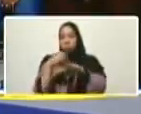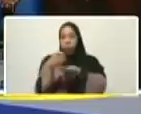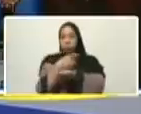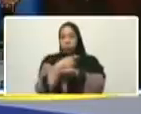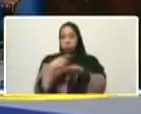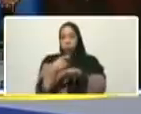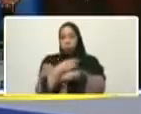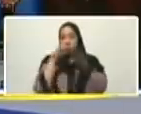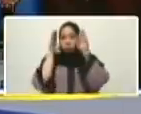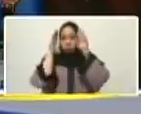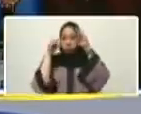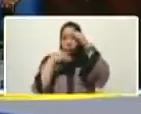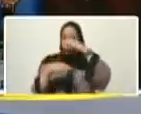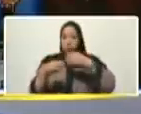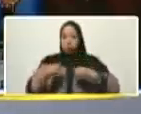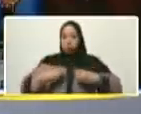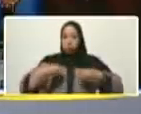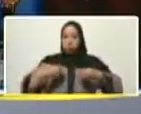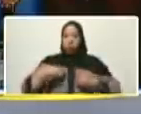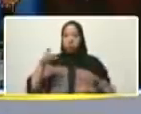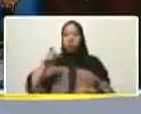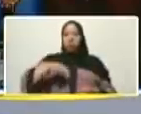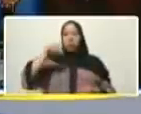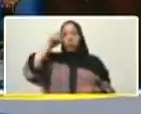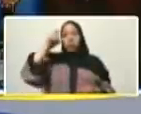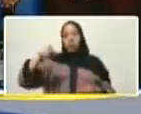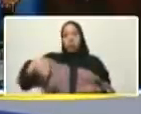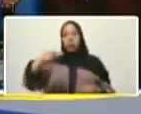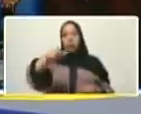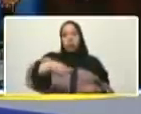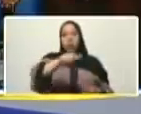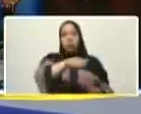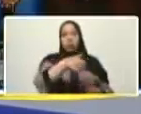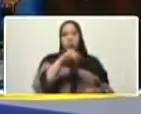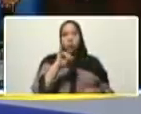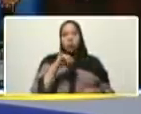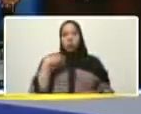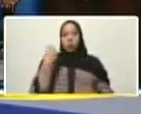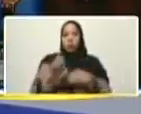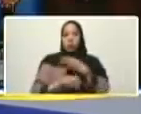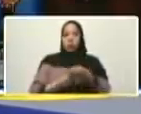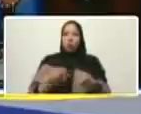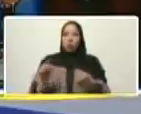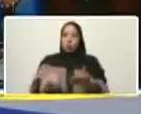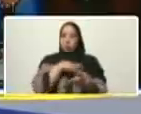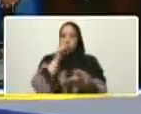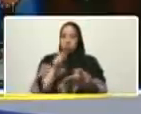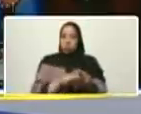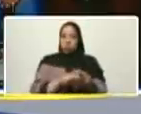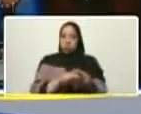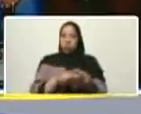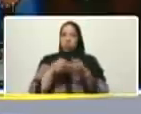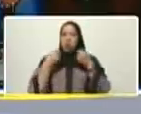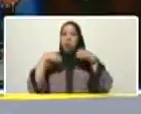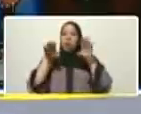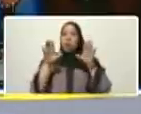la vida y la necesidad de los pueblos donde los pueblos están absolutamente huérfanos